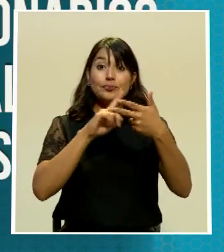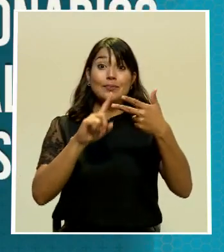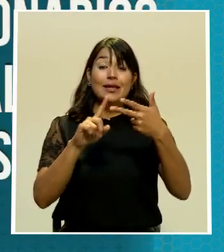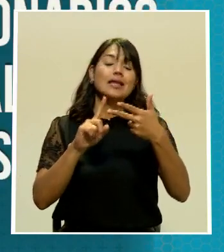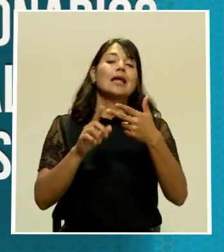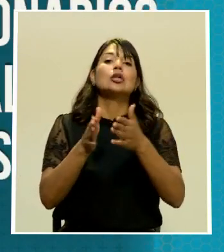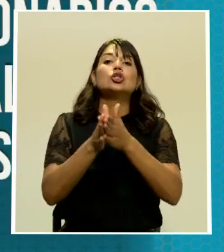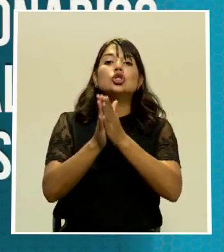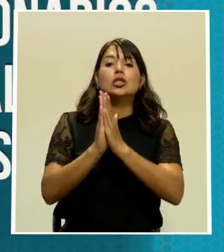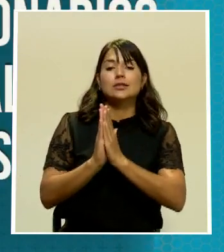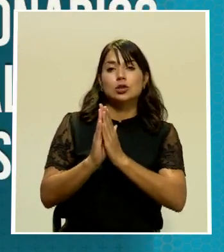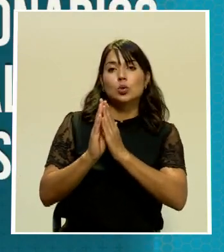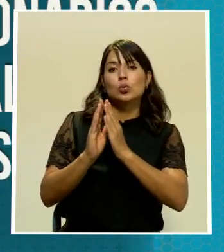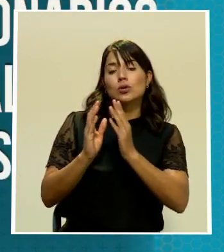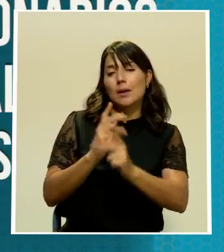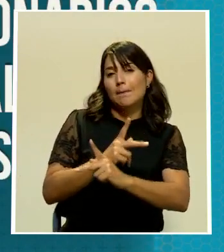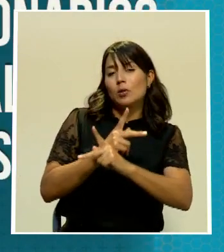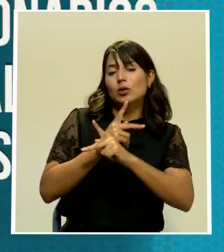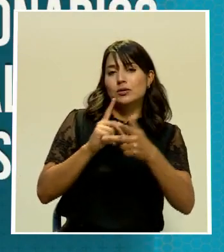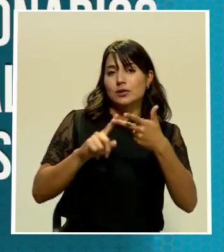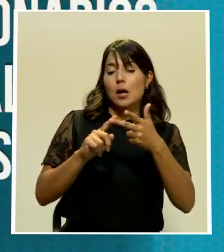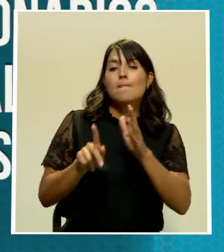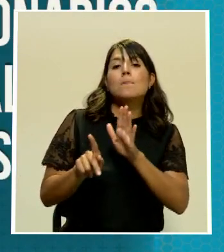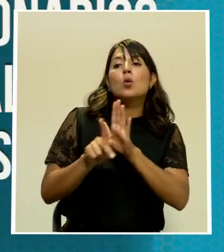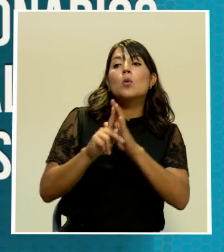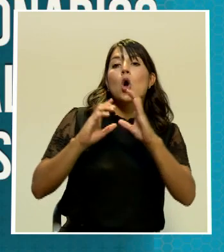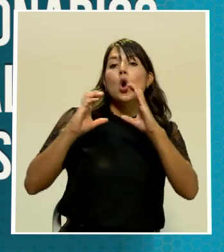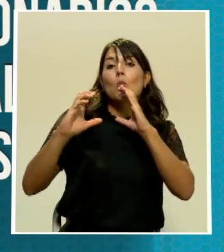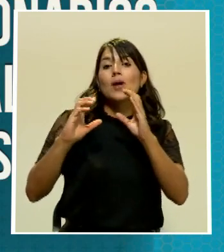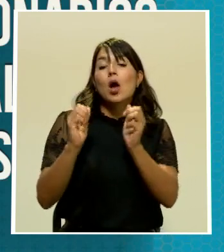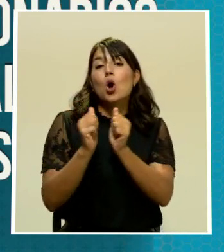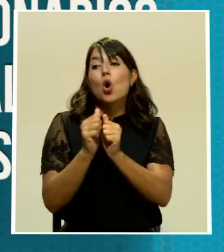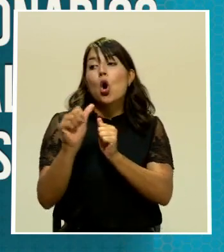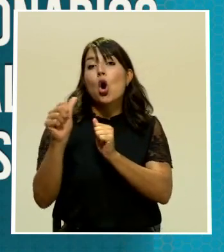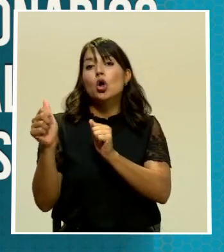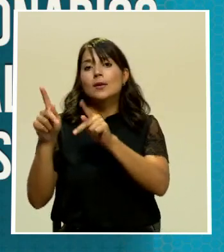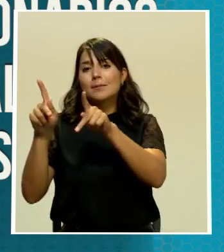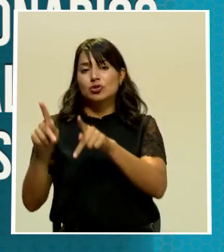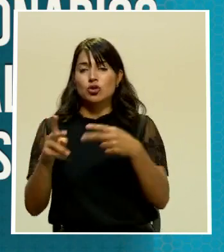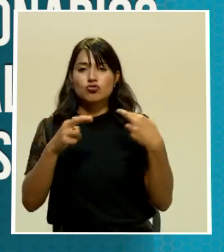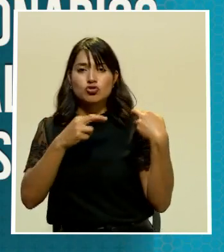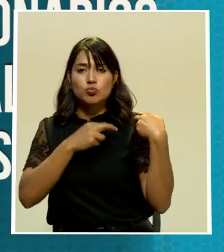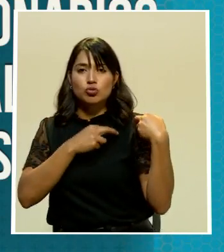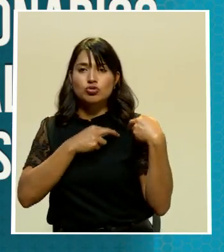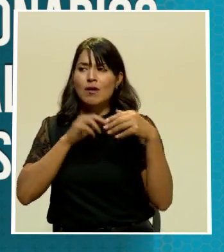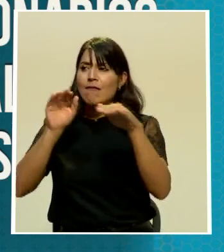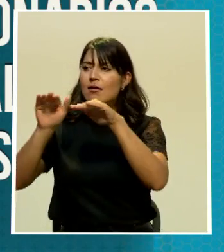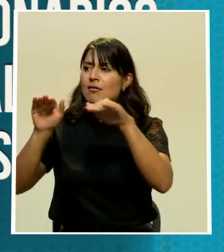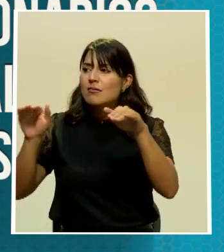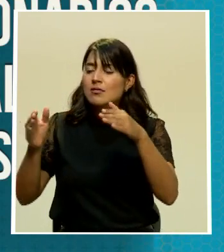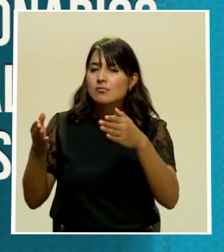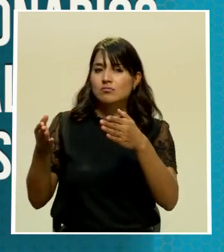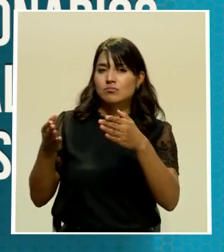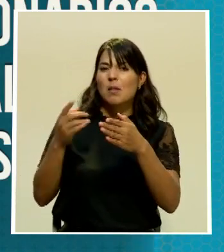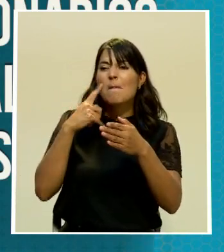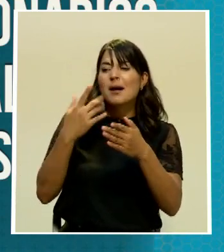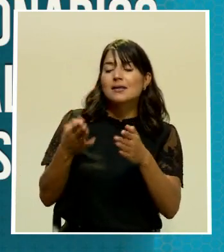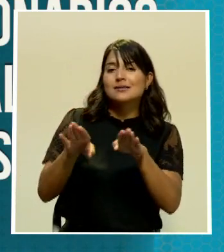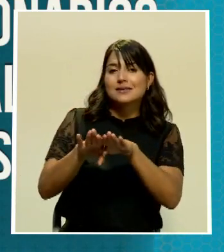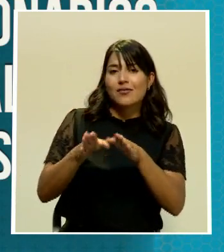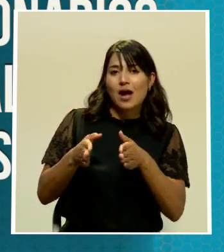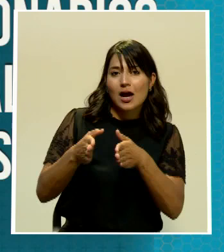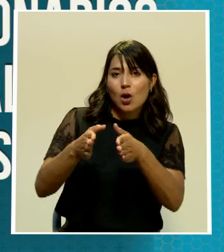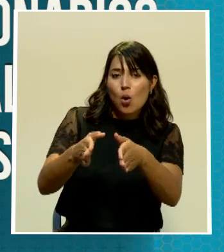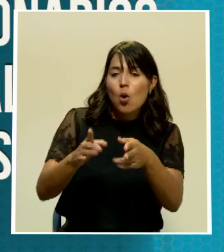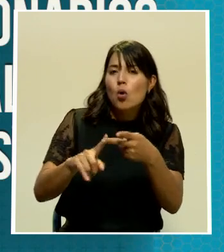sería prohibición de comunicarse con personas que inciten a los bloqueos o alzarse públicamente en contra de los funcionarios públicos